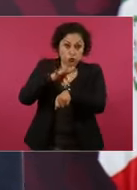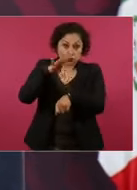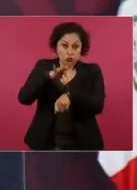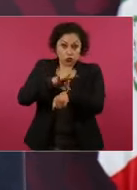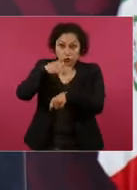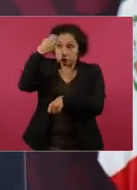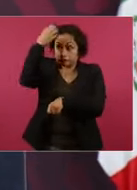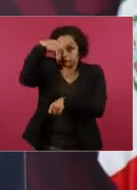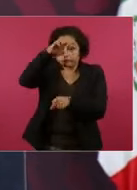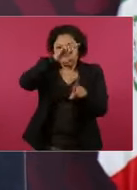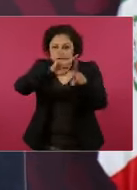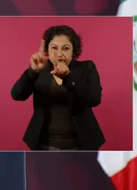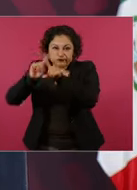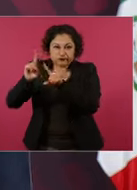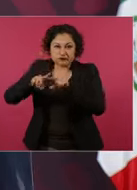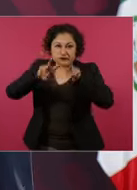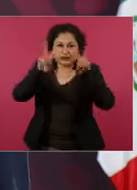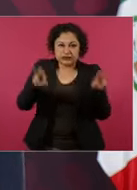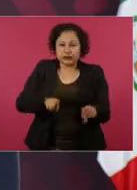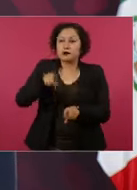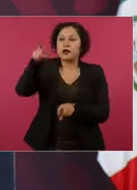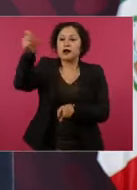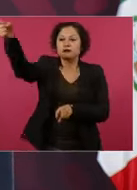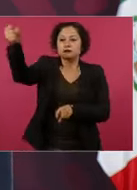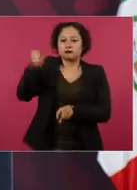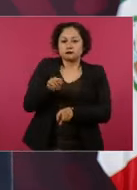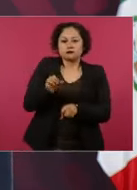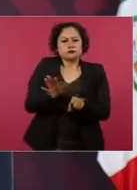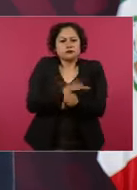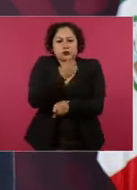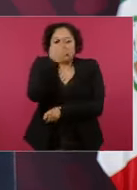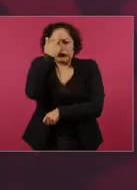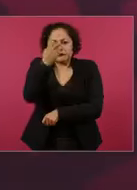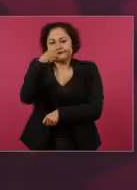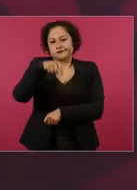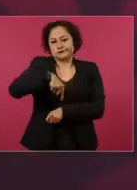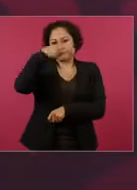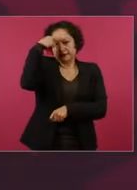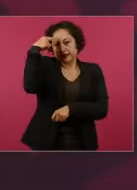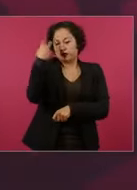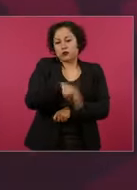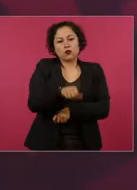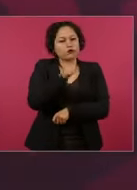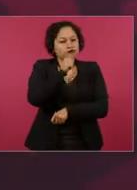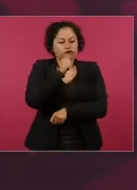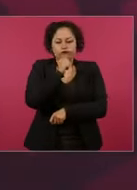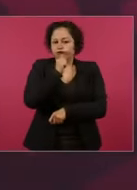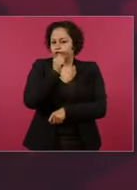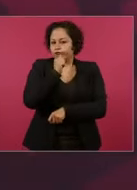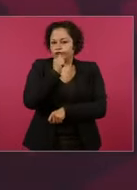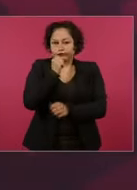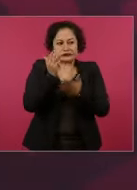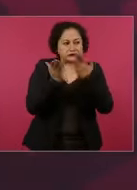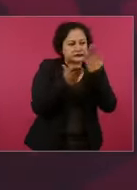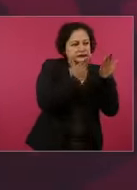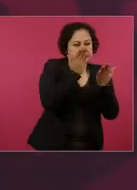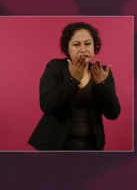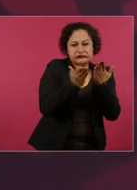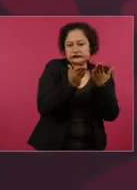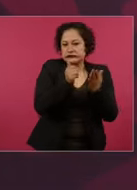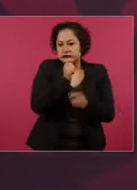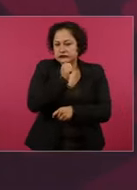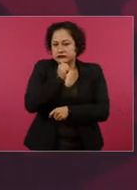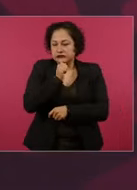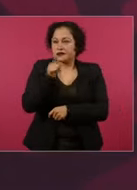que no se tienen en nuestro país. sin querer polemizar,